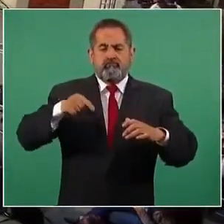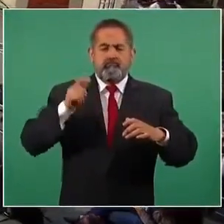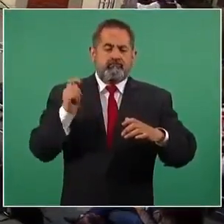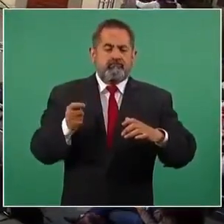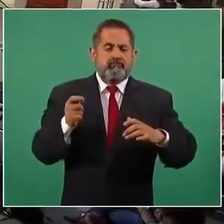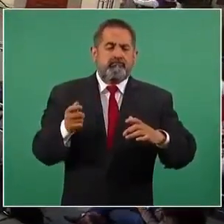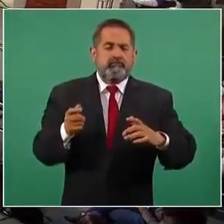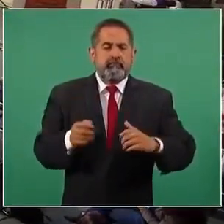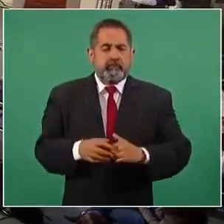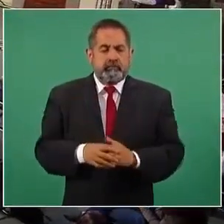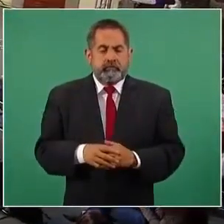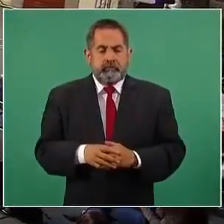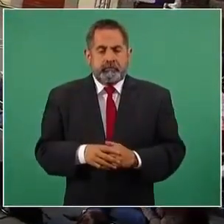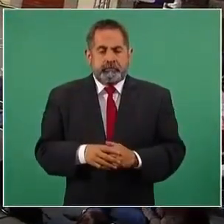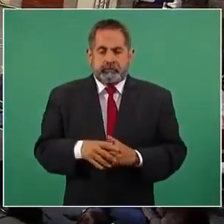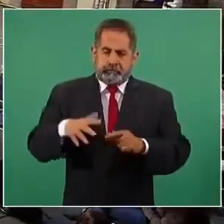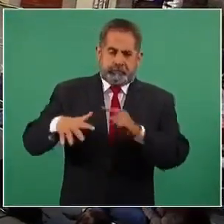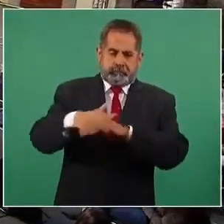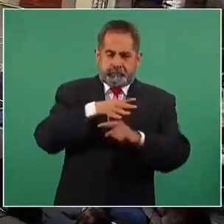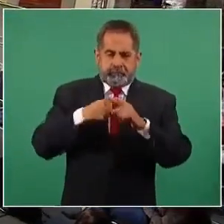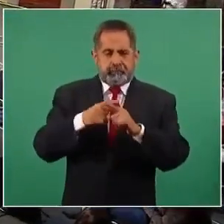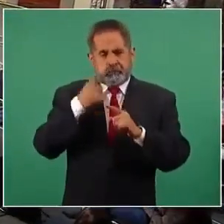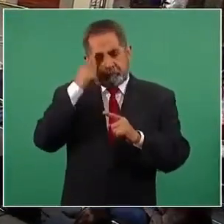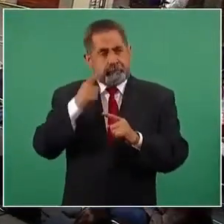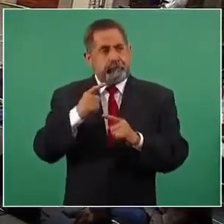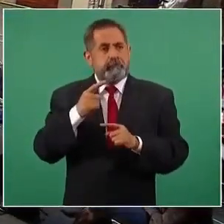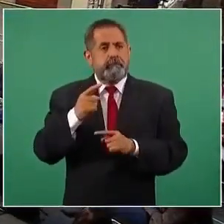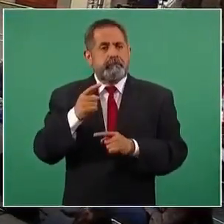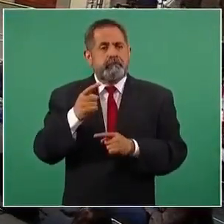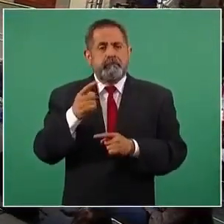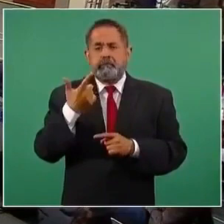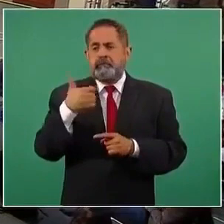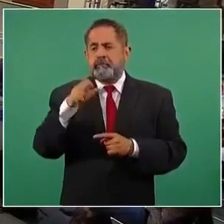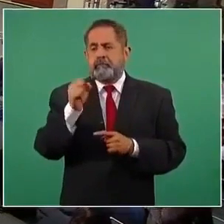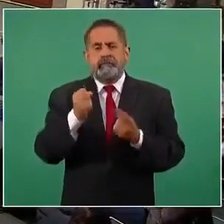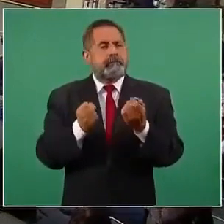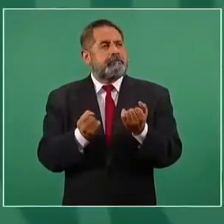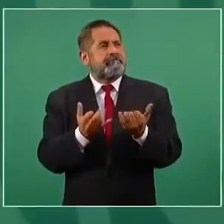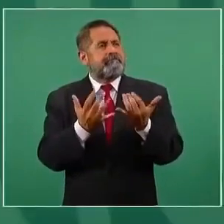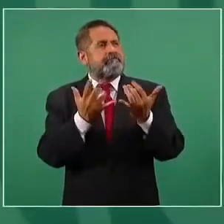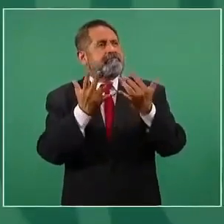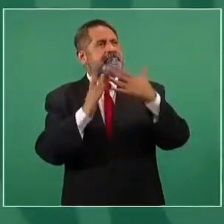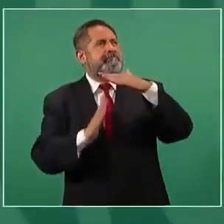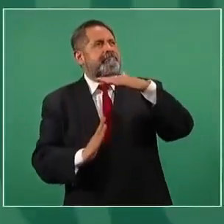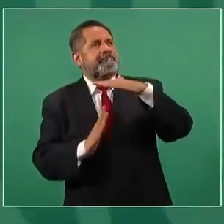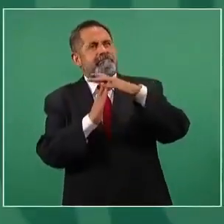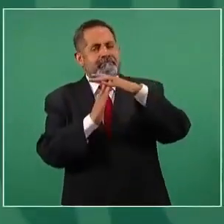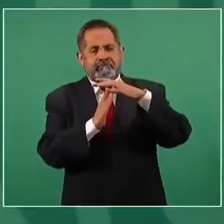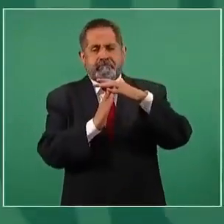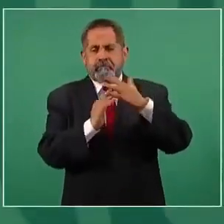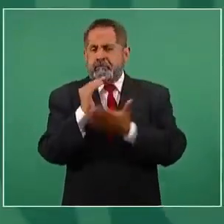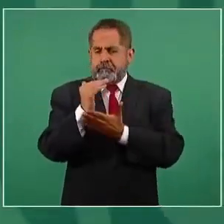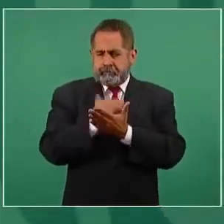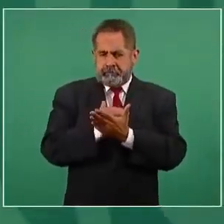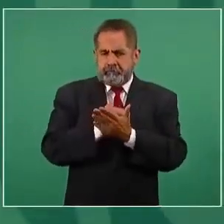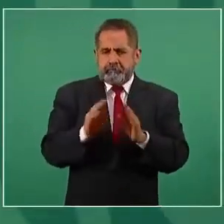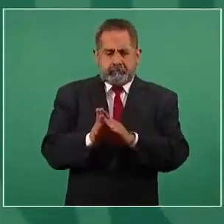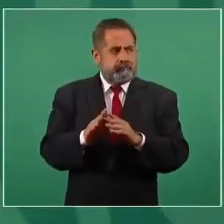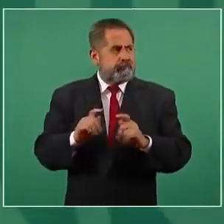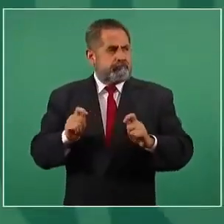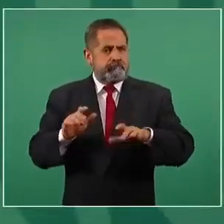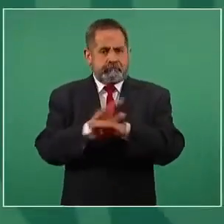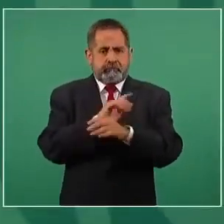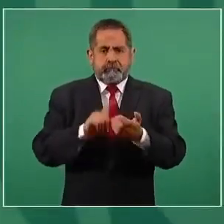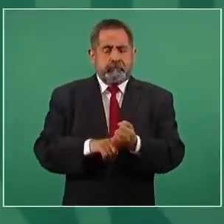ambiental y reducción de emisiones de gases de efecto invernadero, de cambio climático, que consiste de